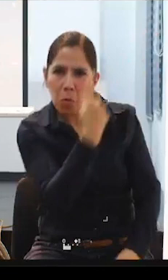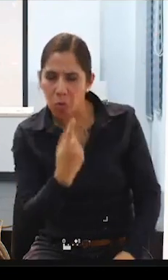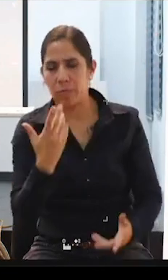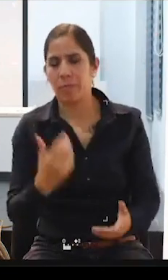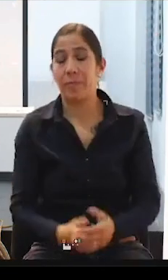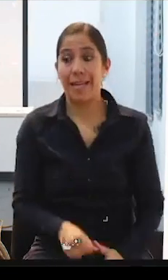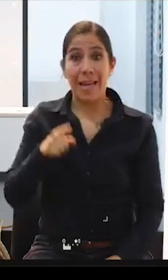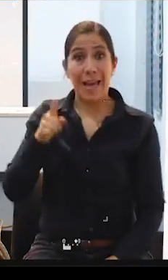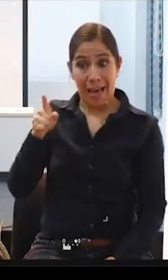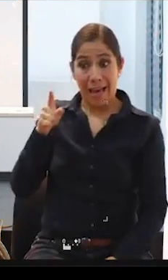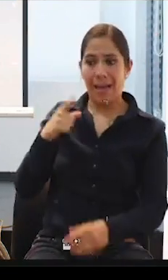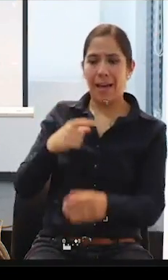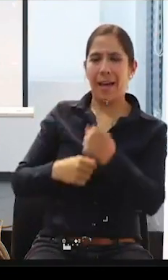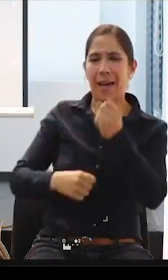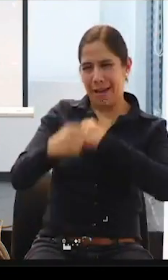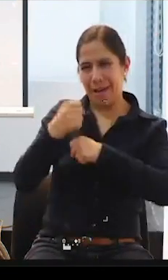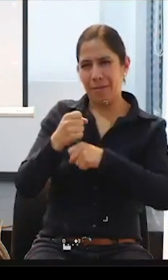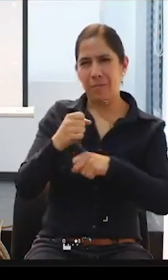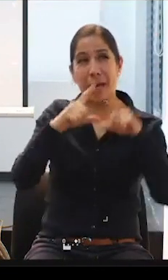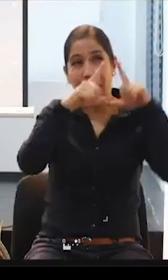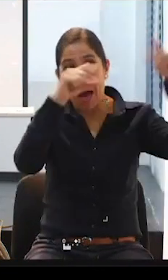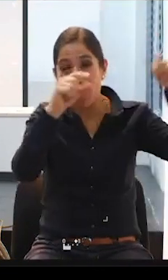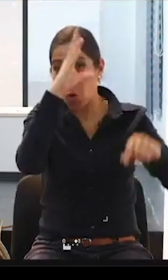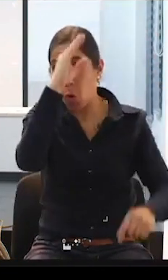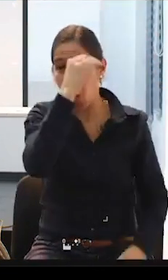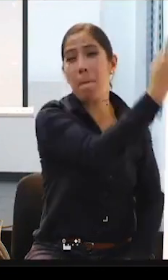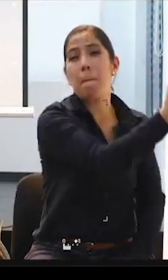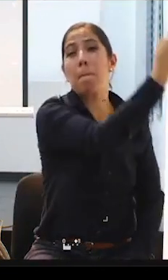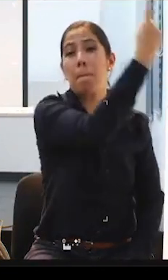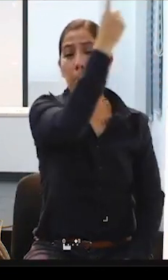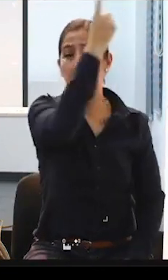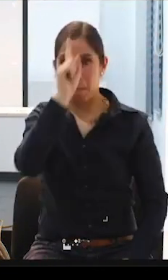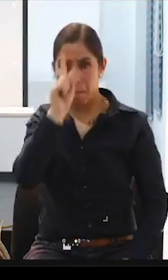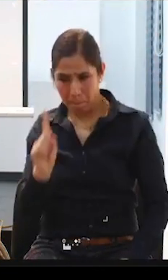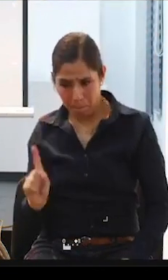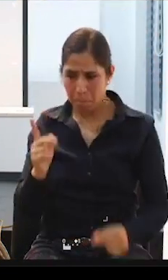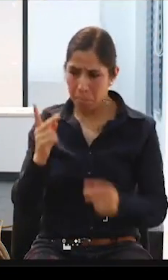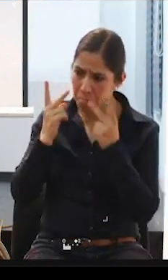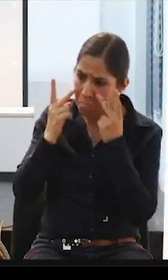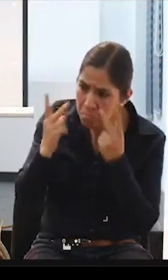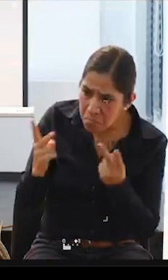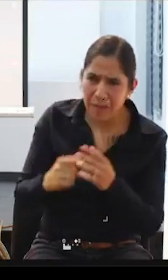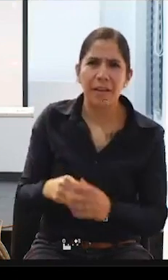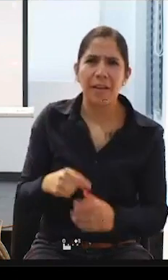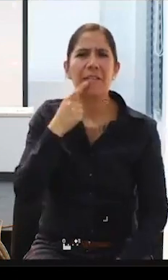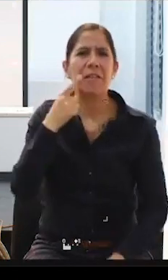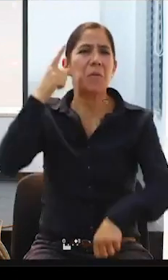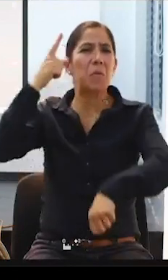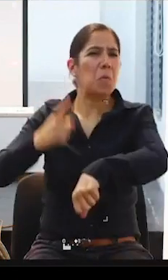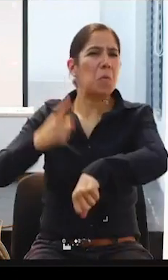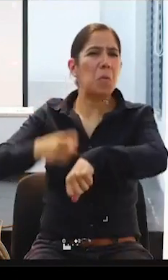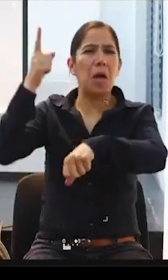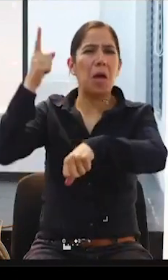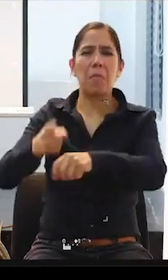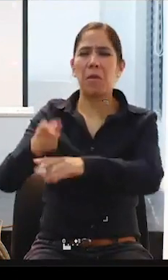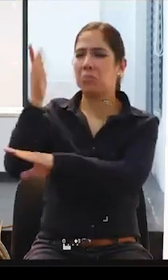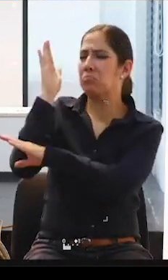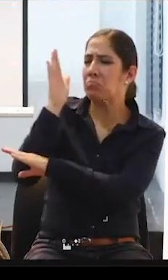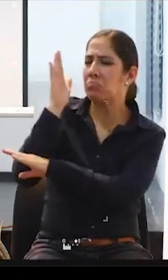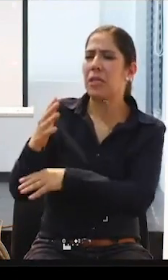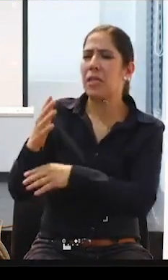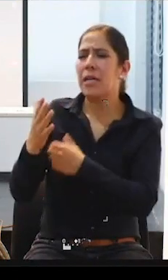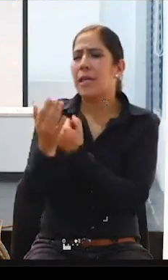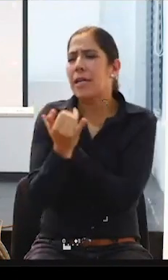independiente en Japón. El señor Kauta no se quedó contento con solamente venir a dar una conferencia y hablar muy bonito de vida